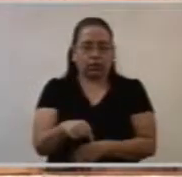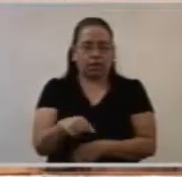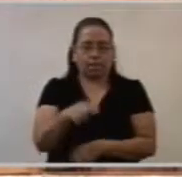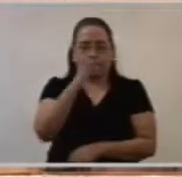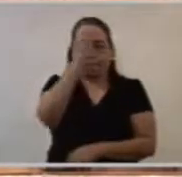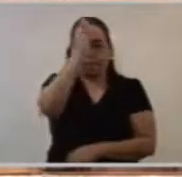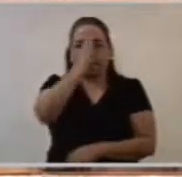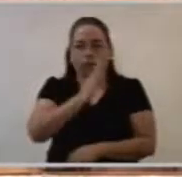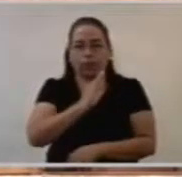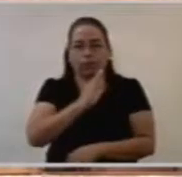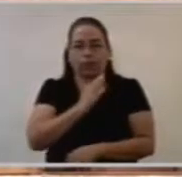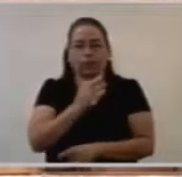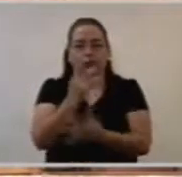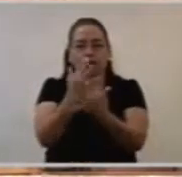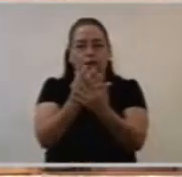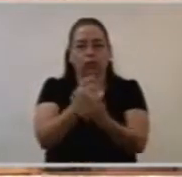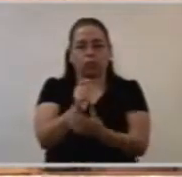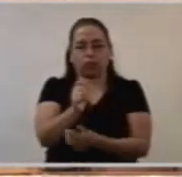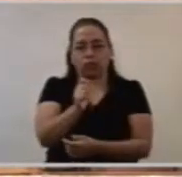ellos su bendición.